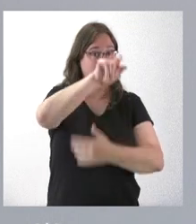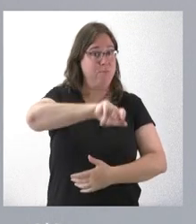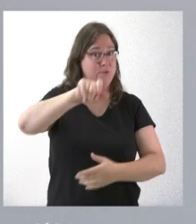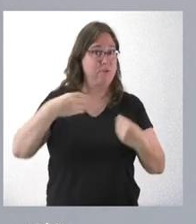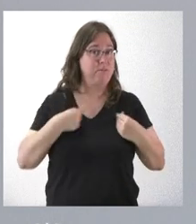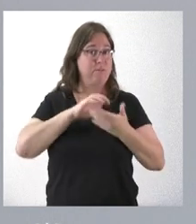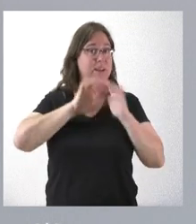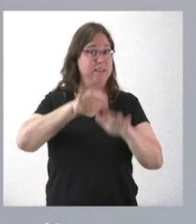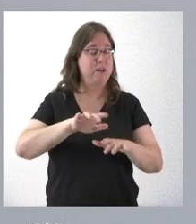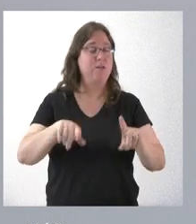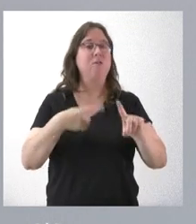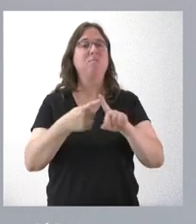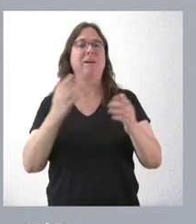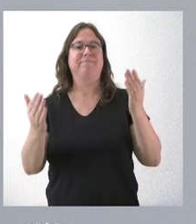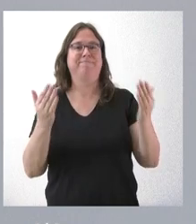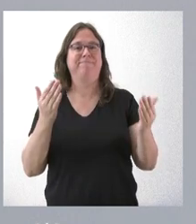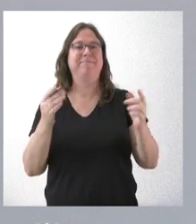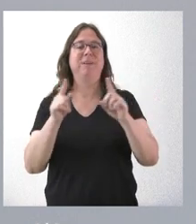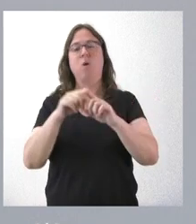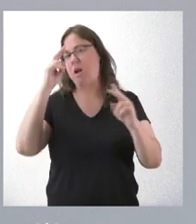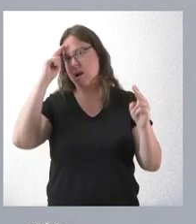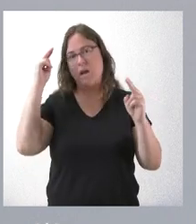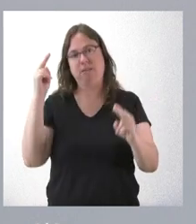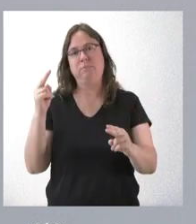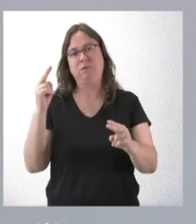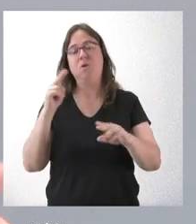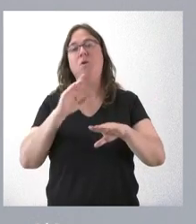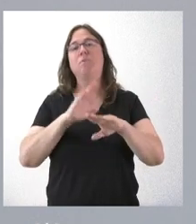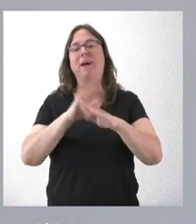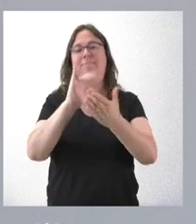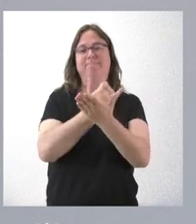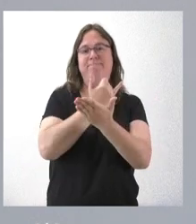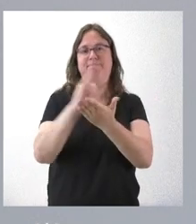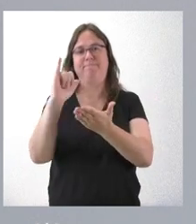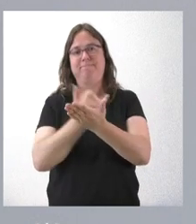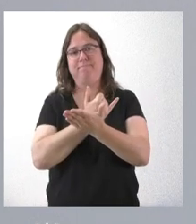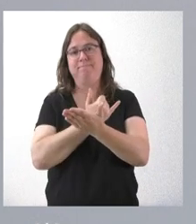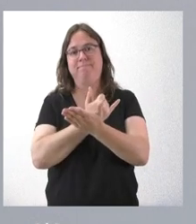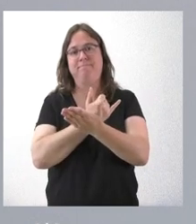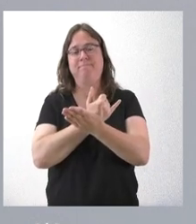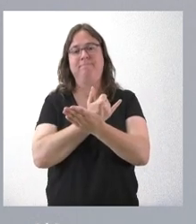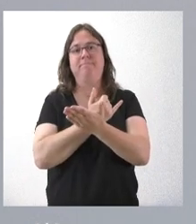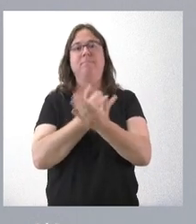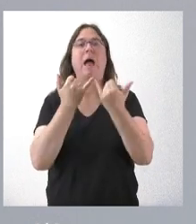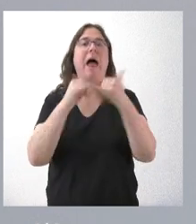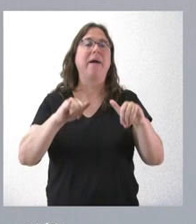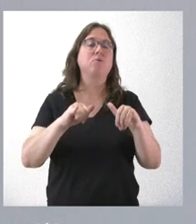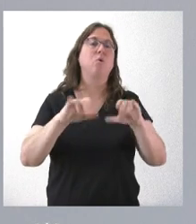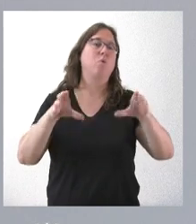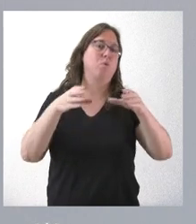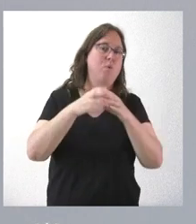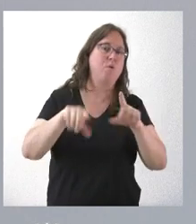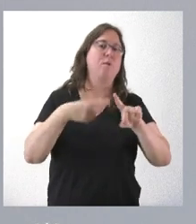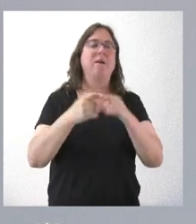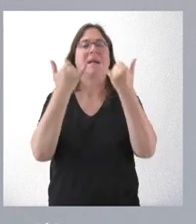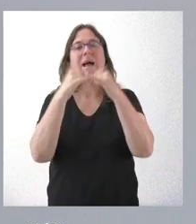con el ejercicio del respeto a la separación que existe entre los actos del partido y lo que son los